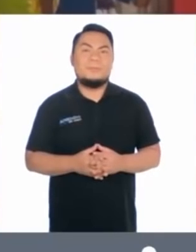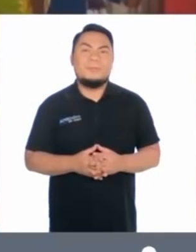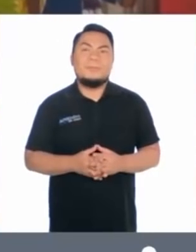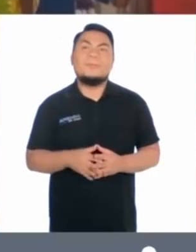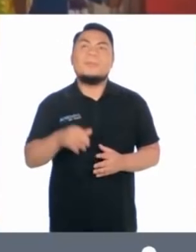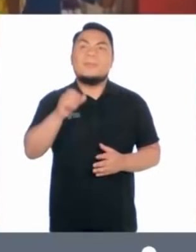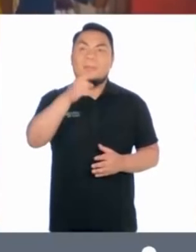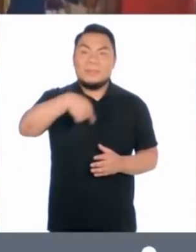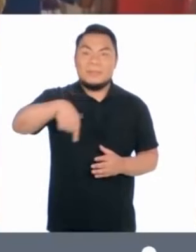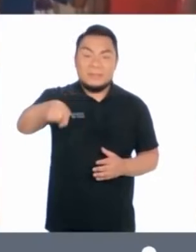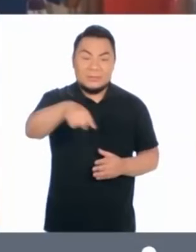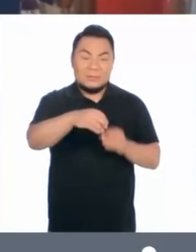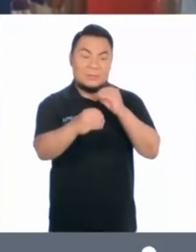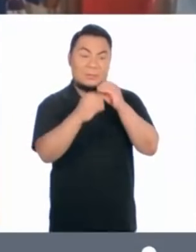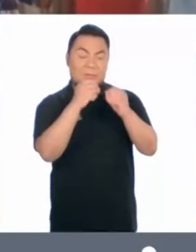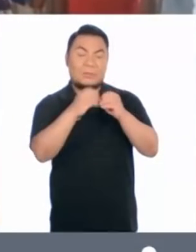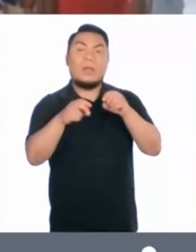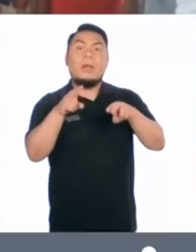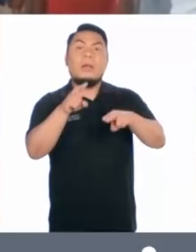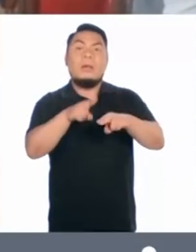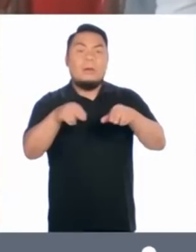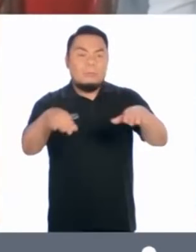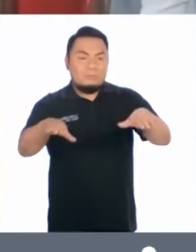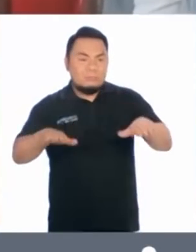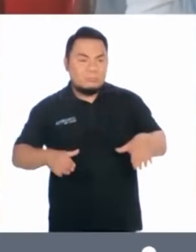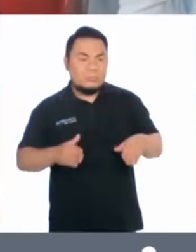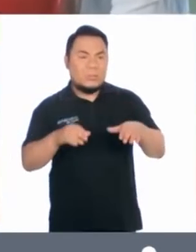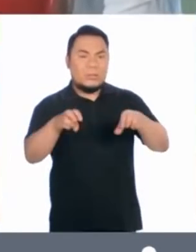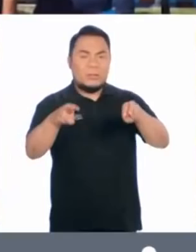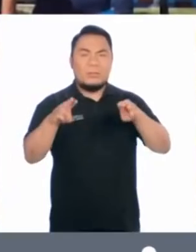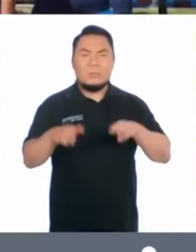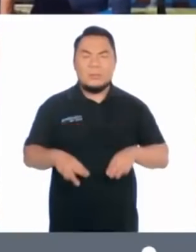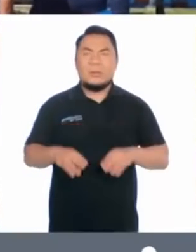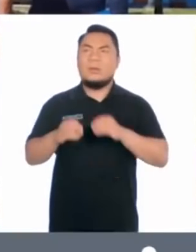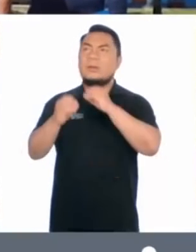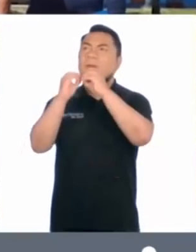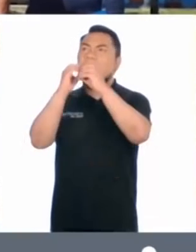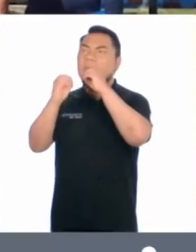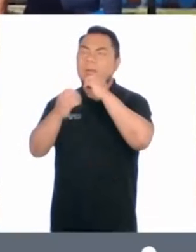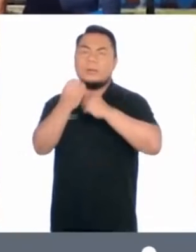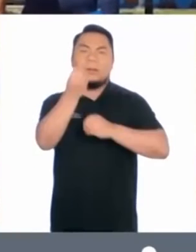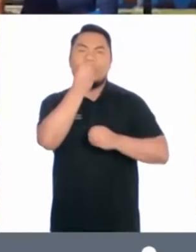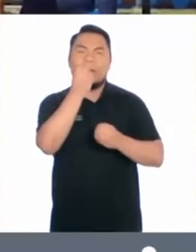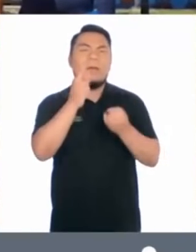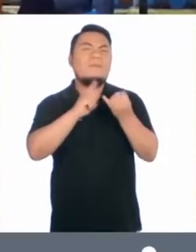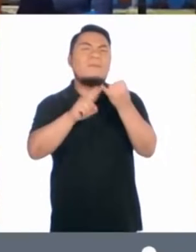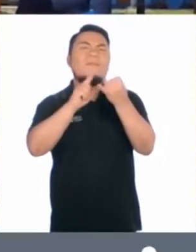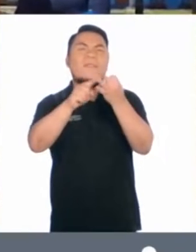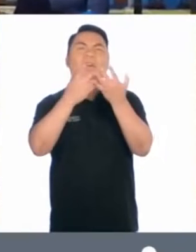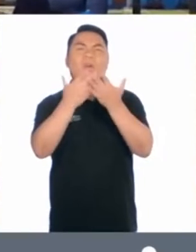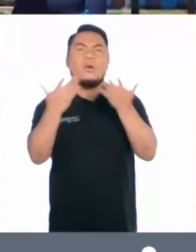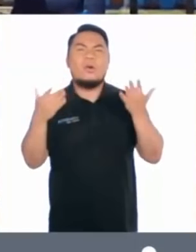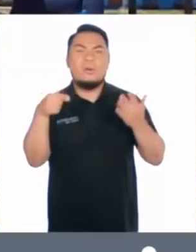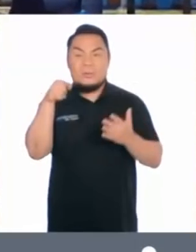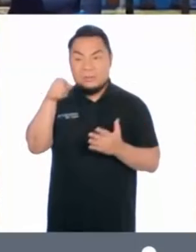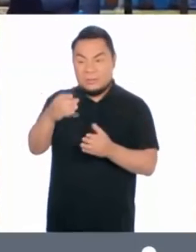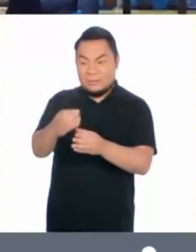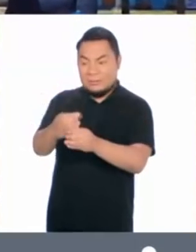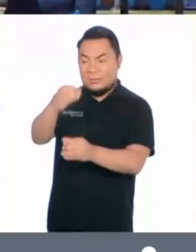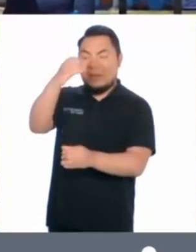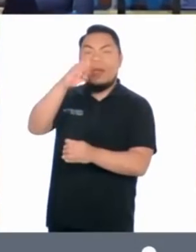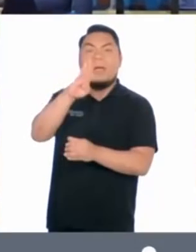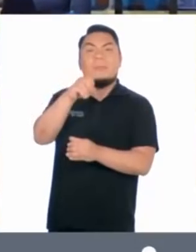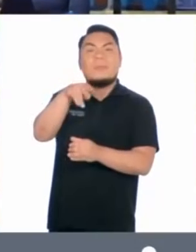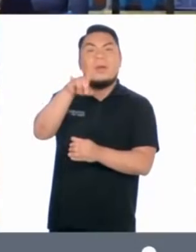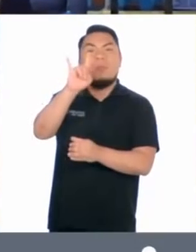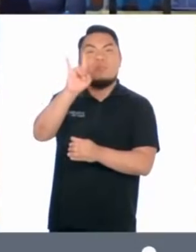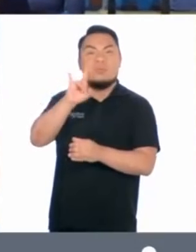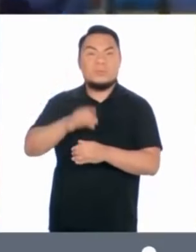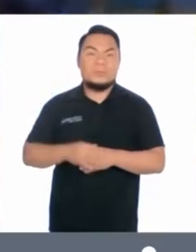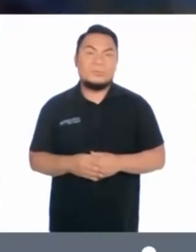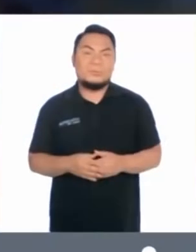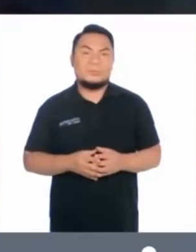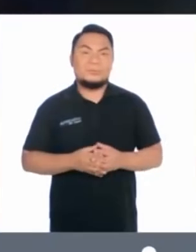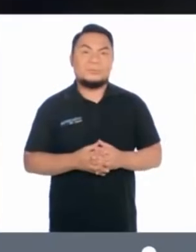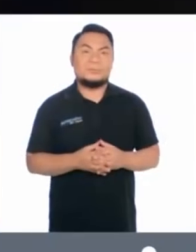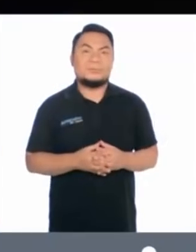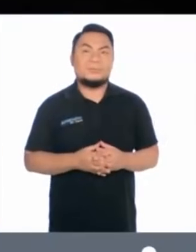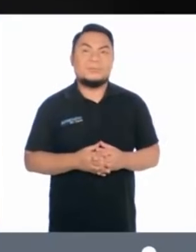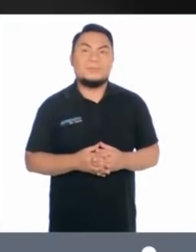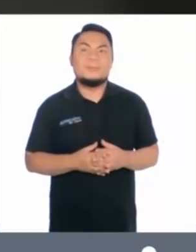Ya sea muebles, artesanías, alimentos, entre otros productos que se puede hacer con el bambú.